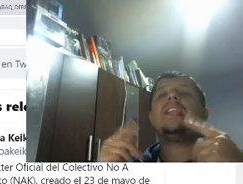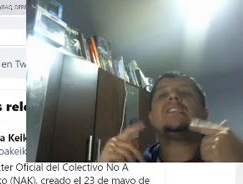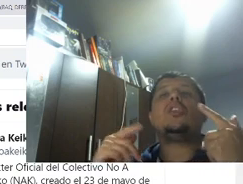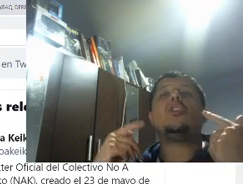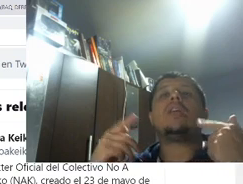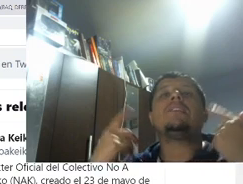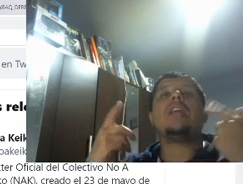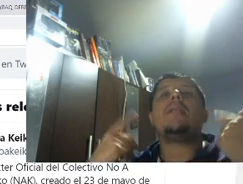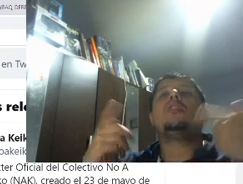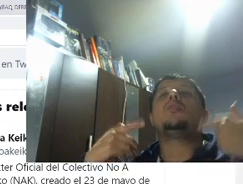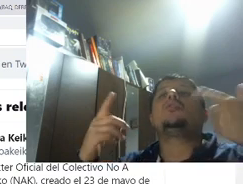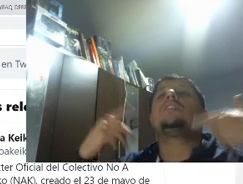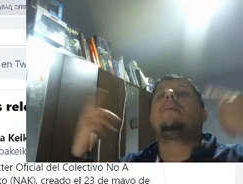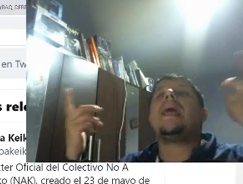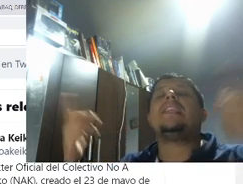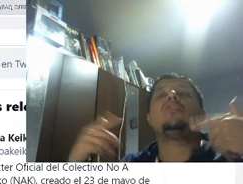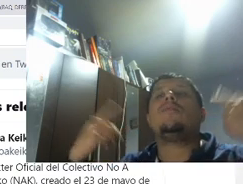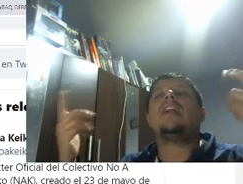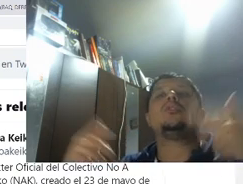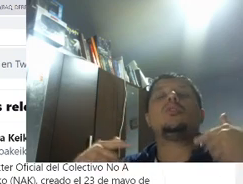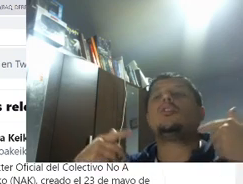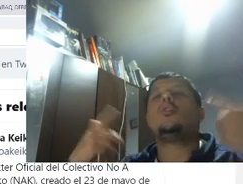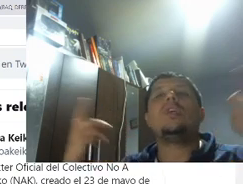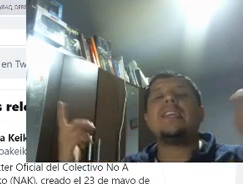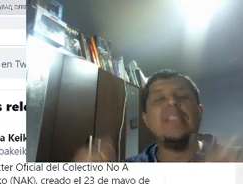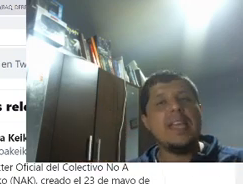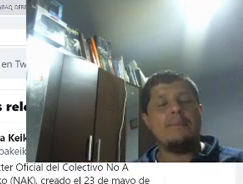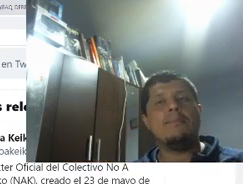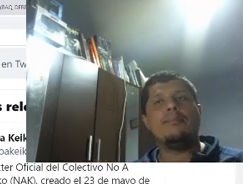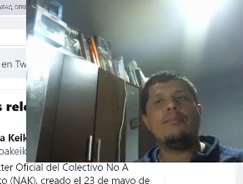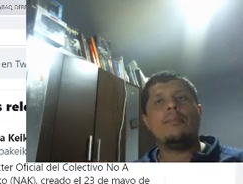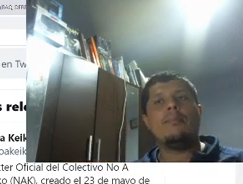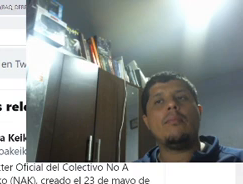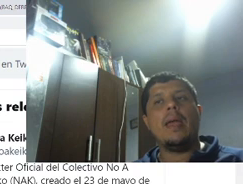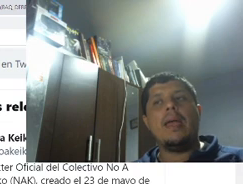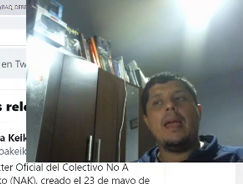atinan a decirle, señor, ¿qué me está hablando? Eso está mal. Eso es falso. Eso no es así.